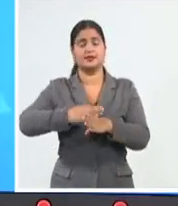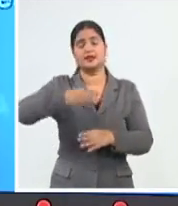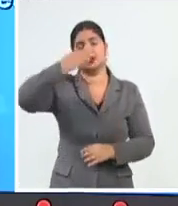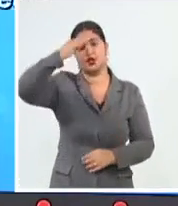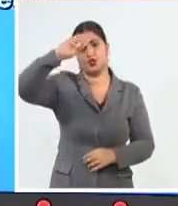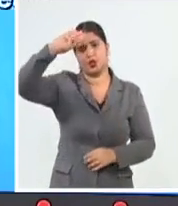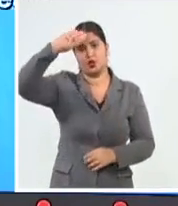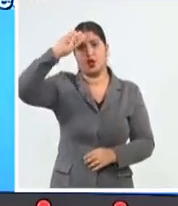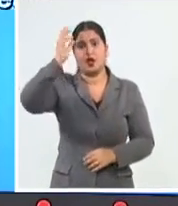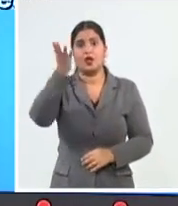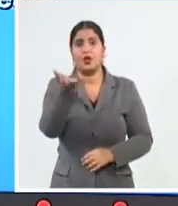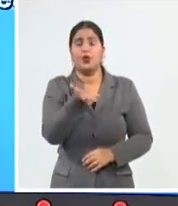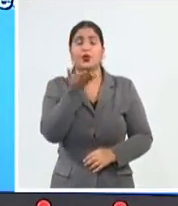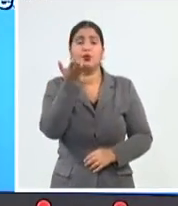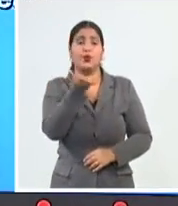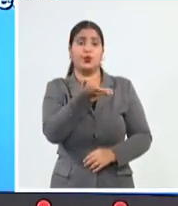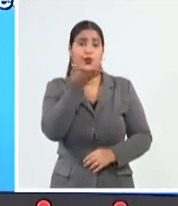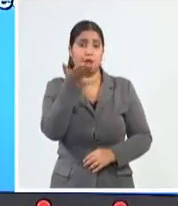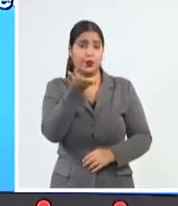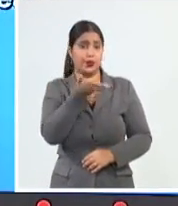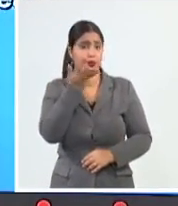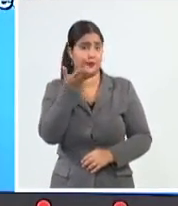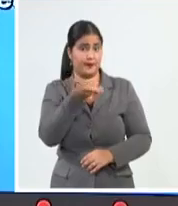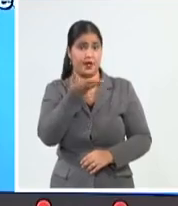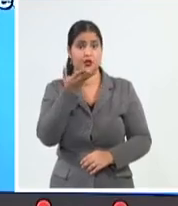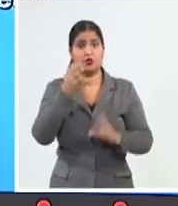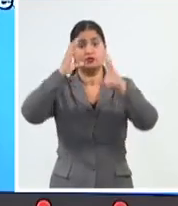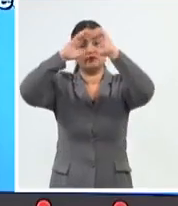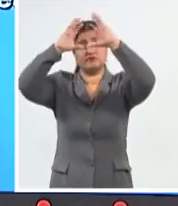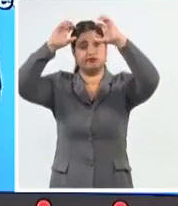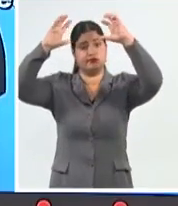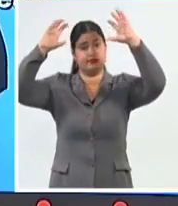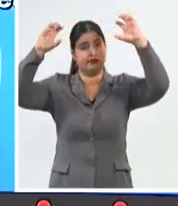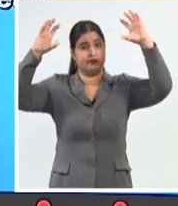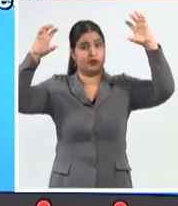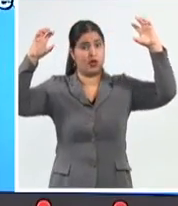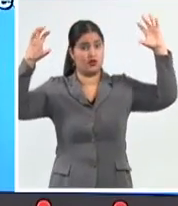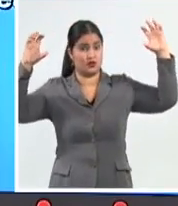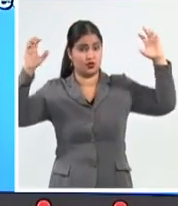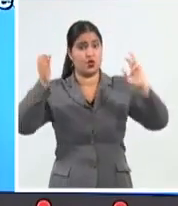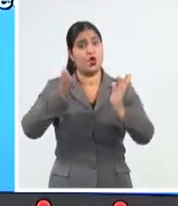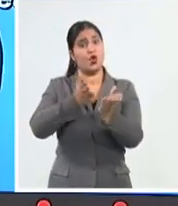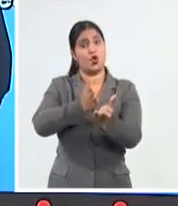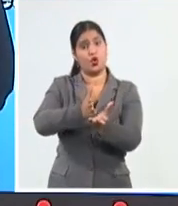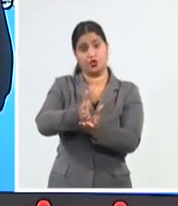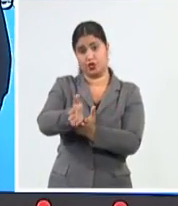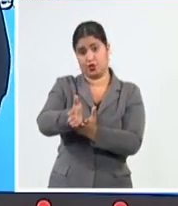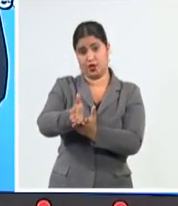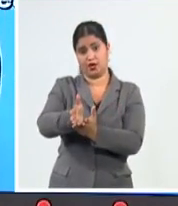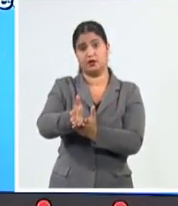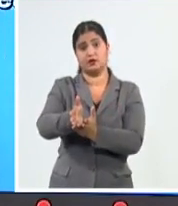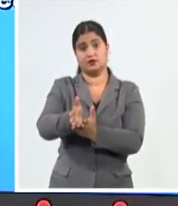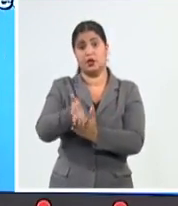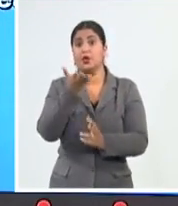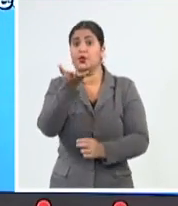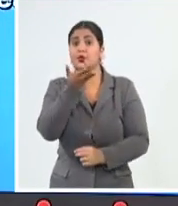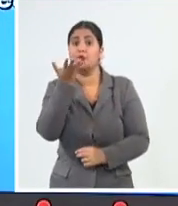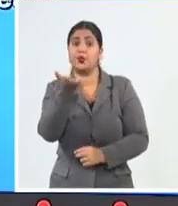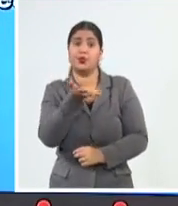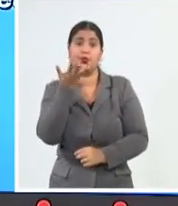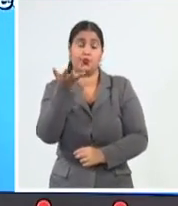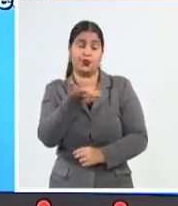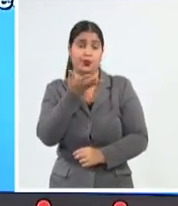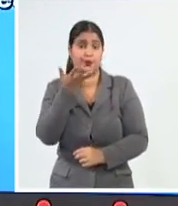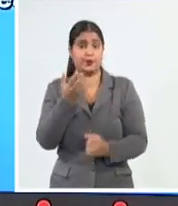Los vientos responden a la amplia circulación de ida que todavía permanece con vientos del sudoeste